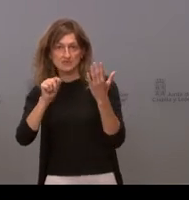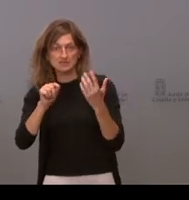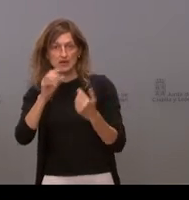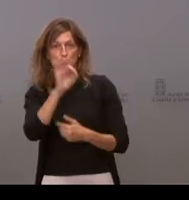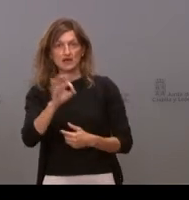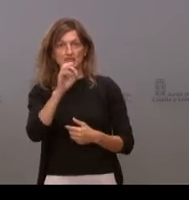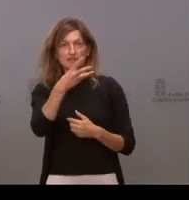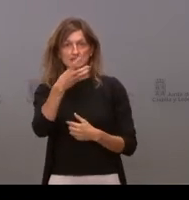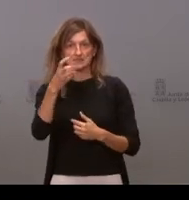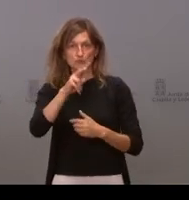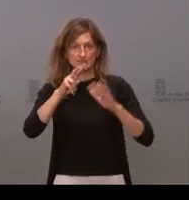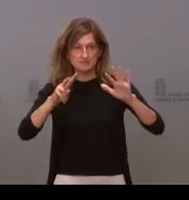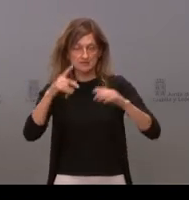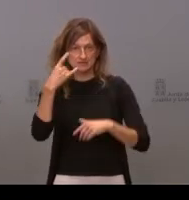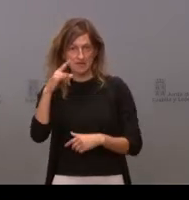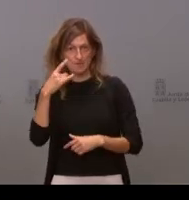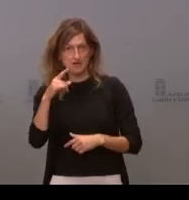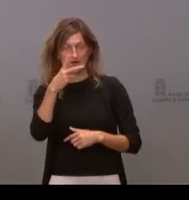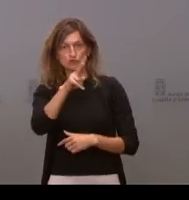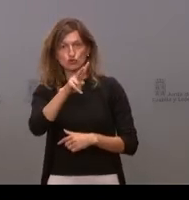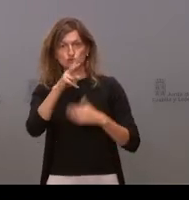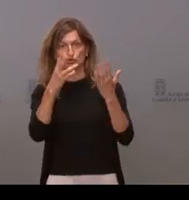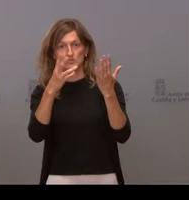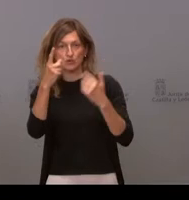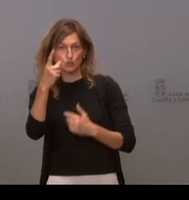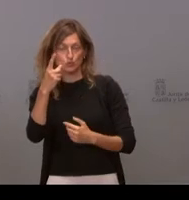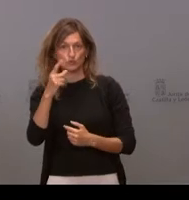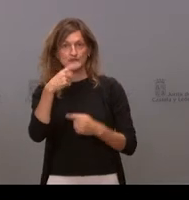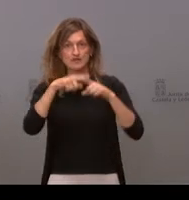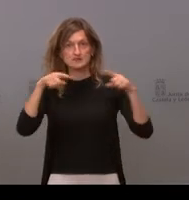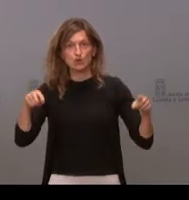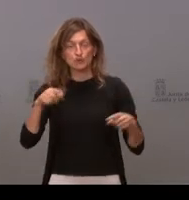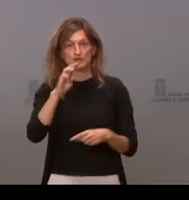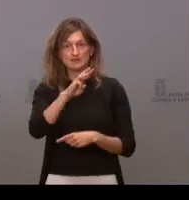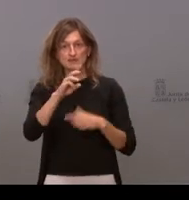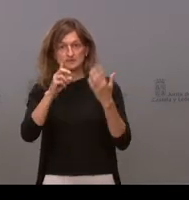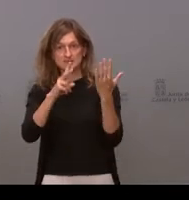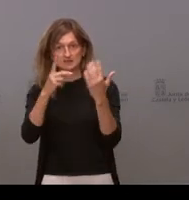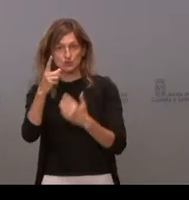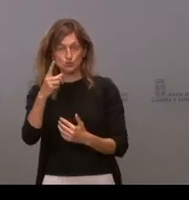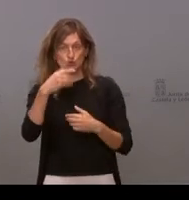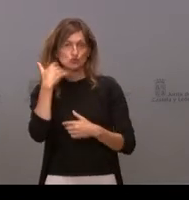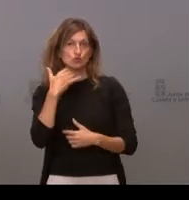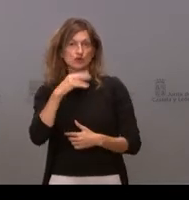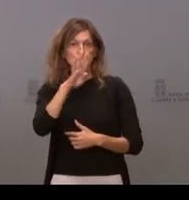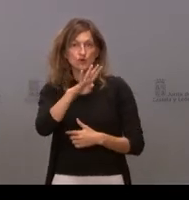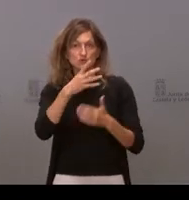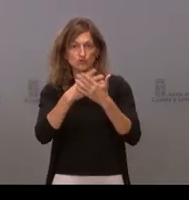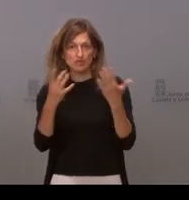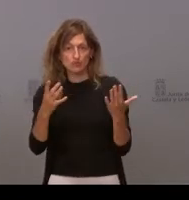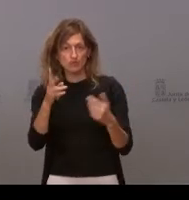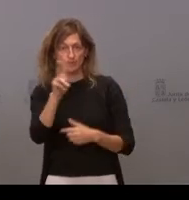Valencia 327, Salamanca 281, Segovia 371, Soria 419,